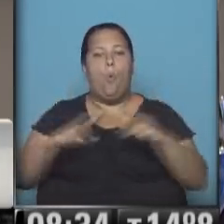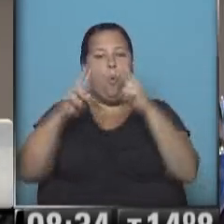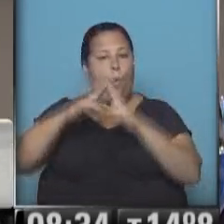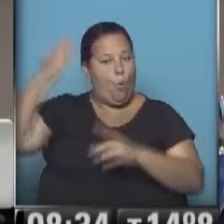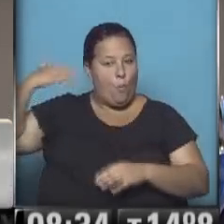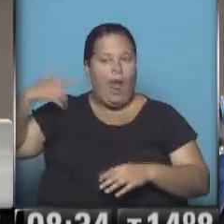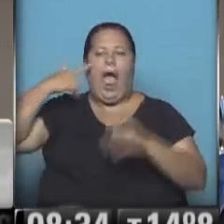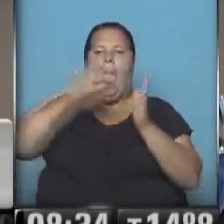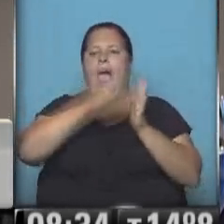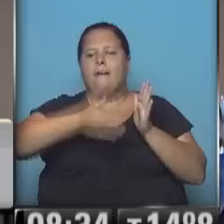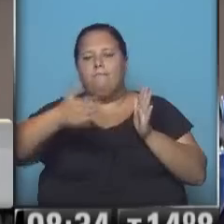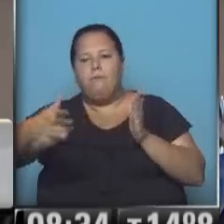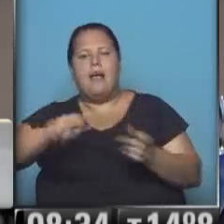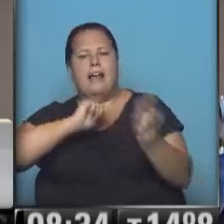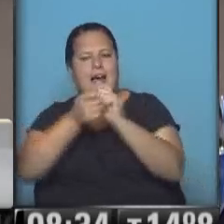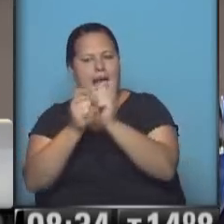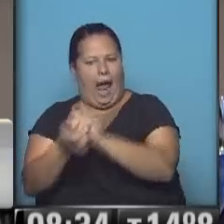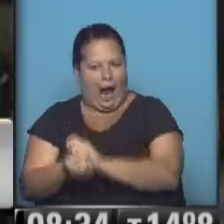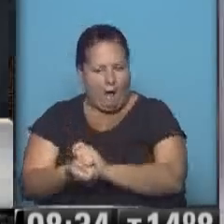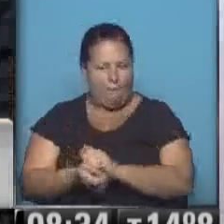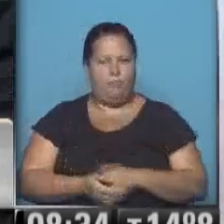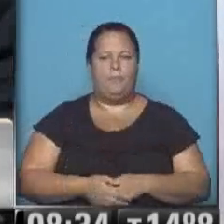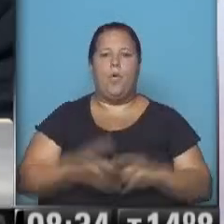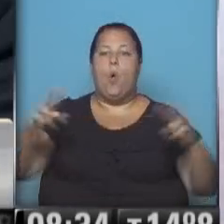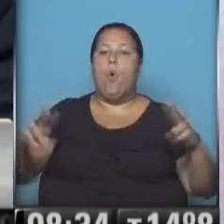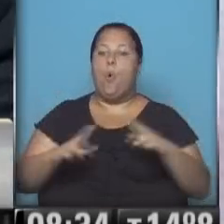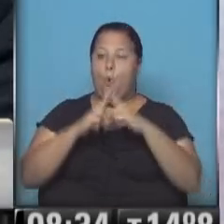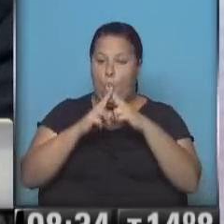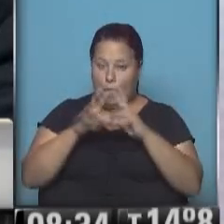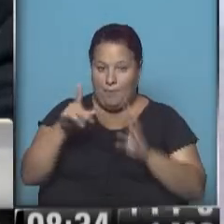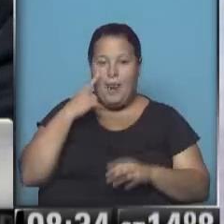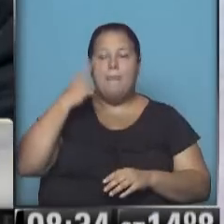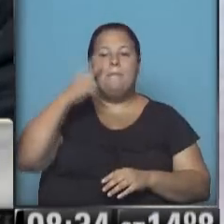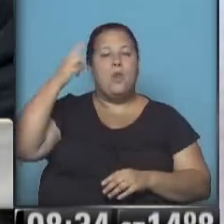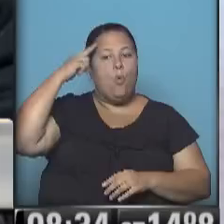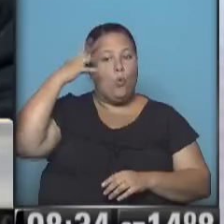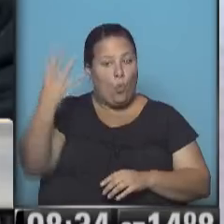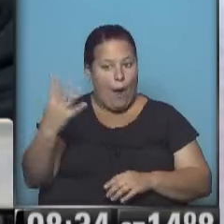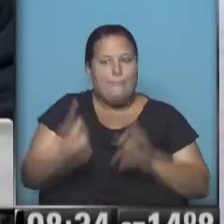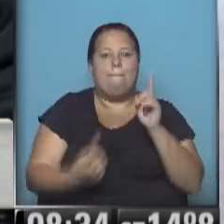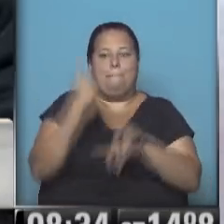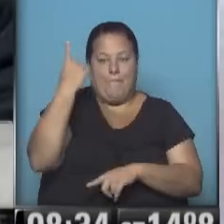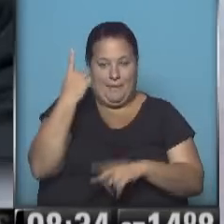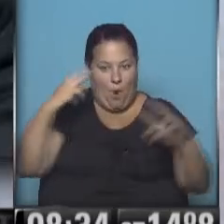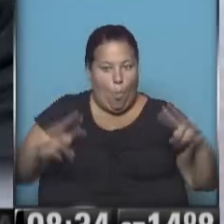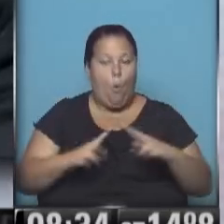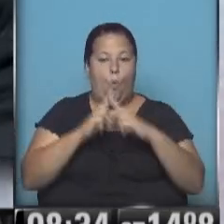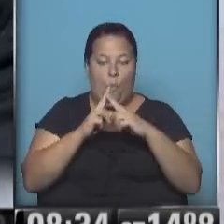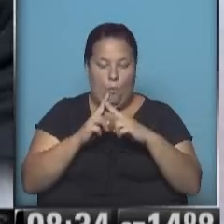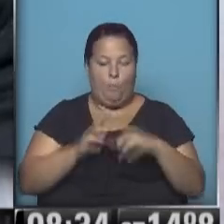y vamos a ir viendo cómo fue cambiando esto. En la cumbre, mirá, la cumbre de 1994 es la primera cumbre.